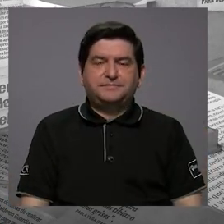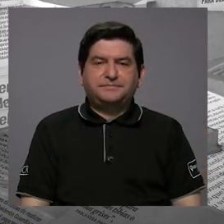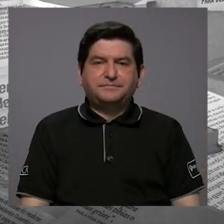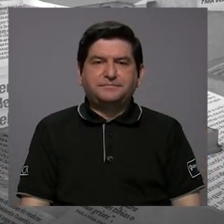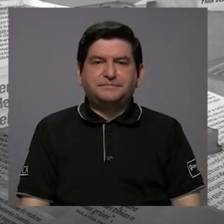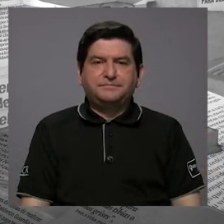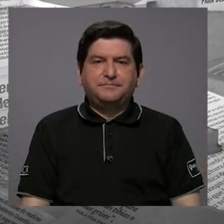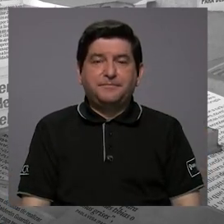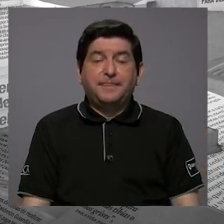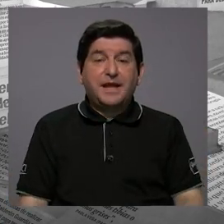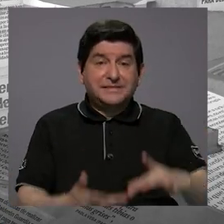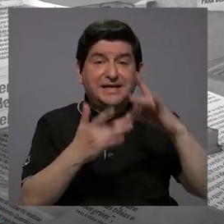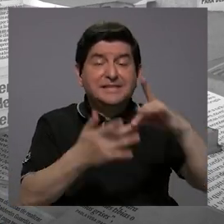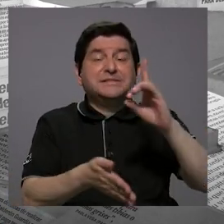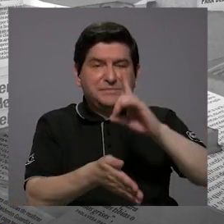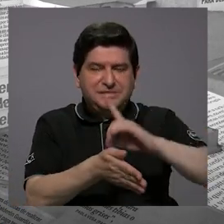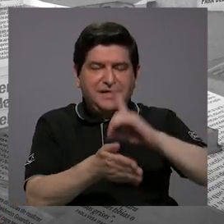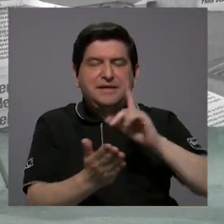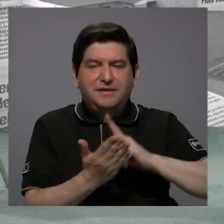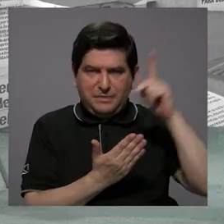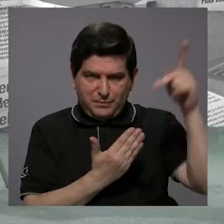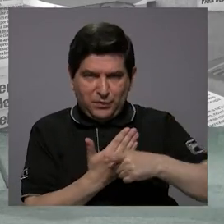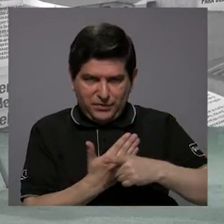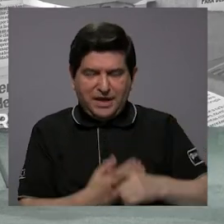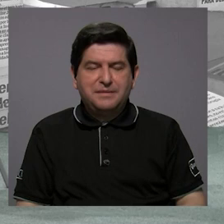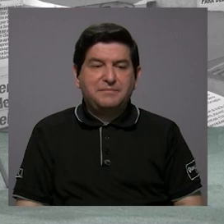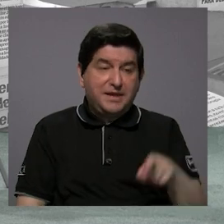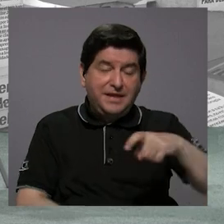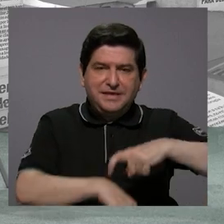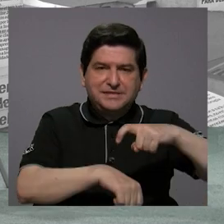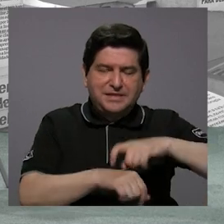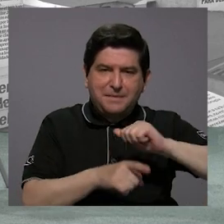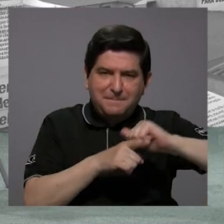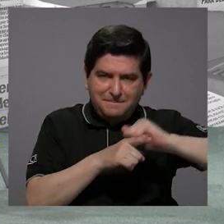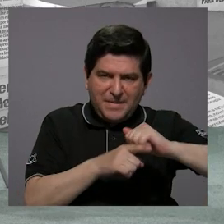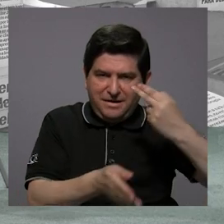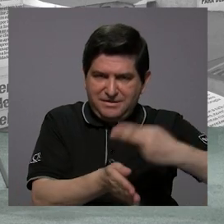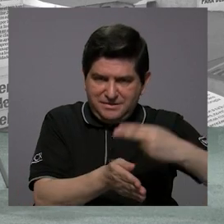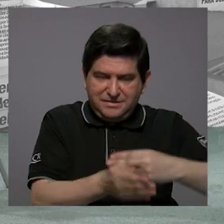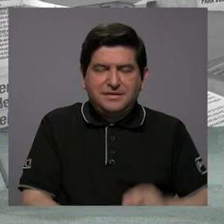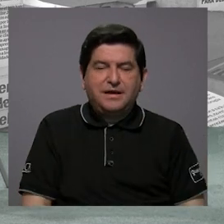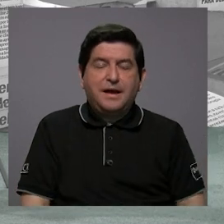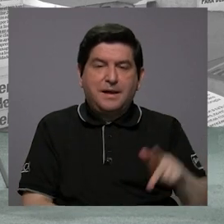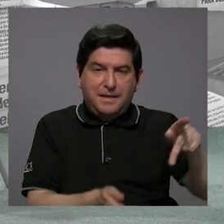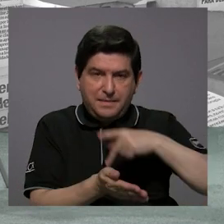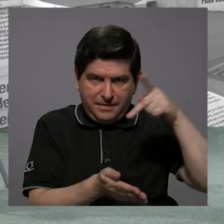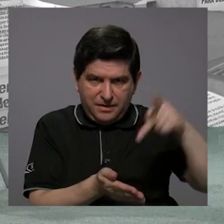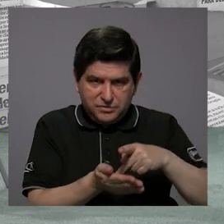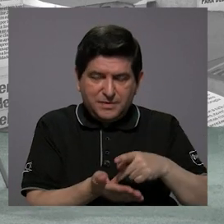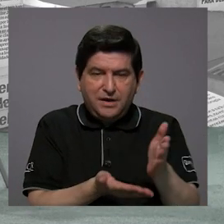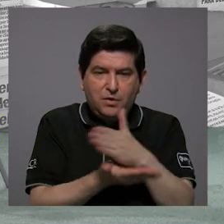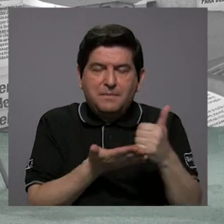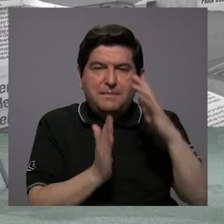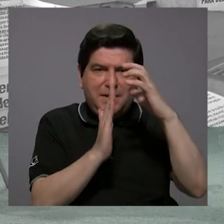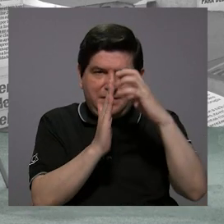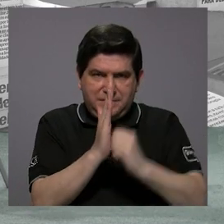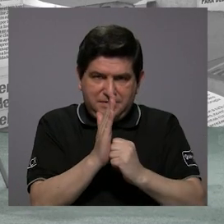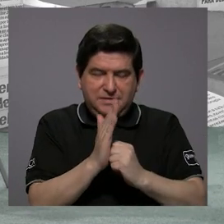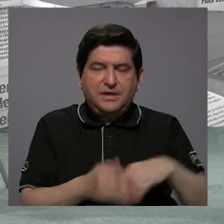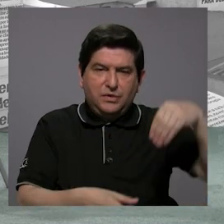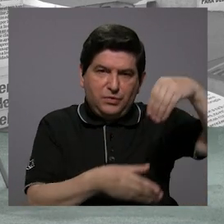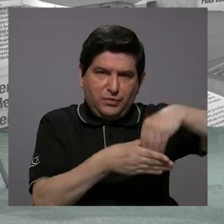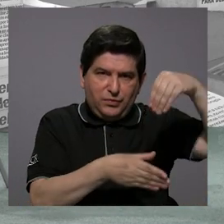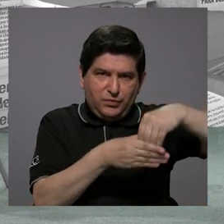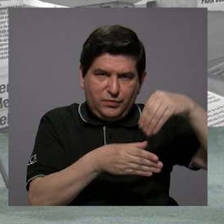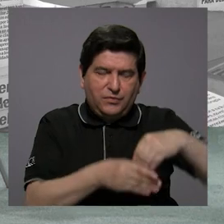programa de posgrado en especialidades médicas. Y durante su residencia, cada salario que recibe, se le quita un porcentaje para